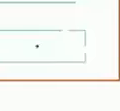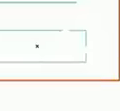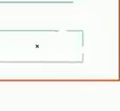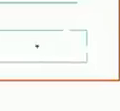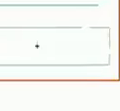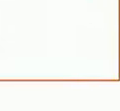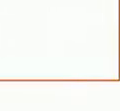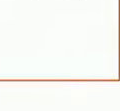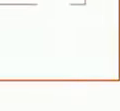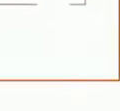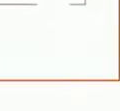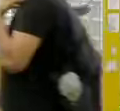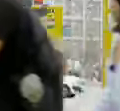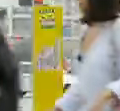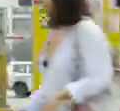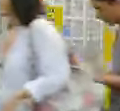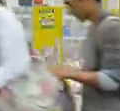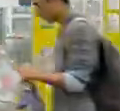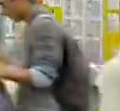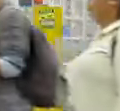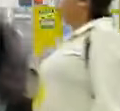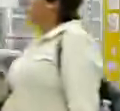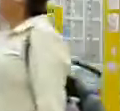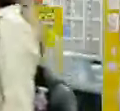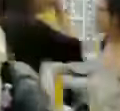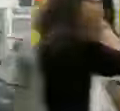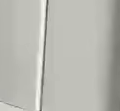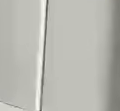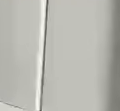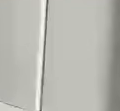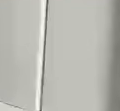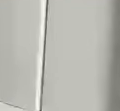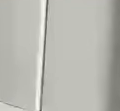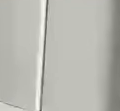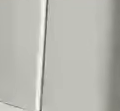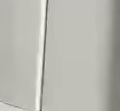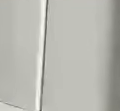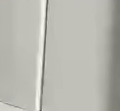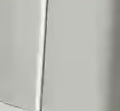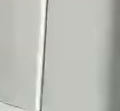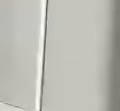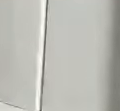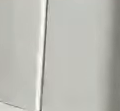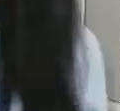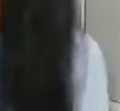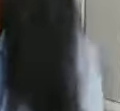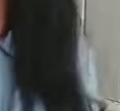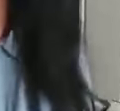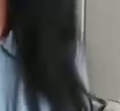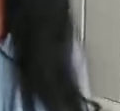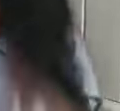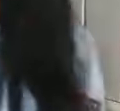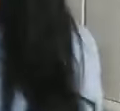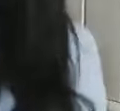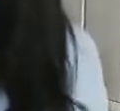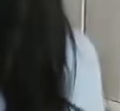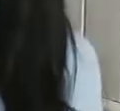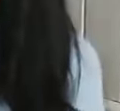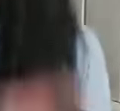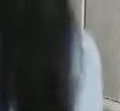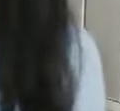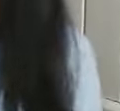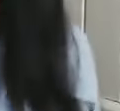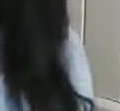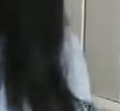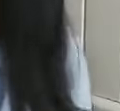Es un tema complicado, sí, pero no se supone que deberíamos estar aún más informados si es así. Por eso, en el próximo